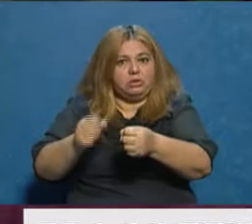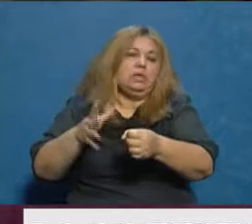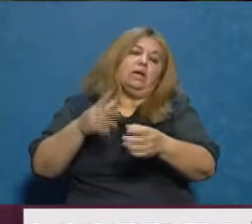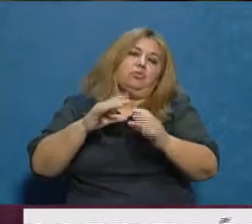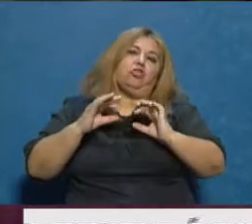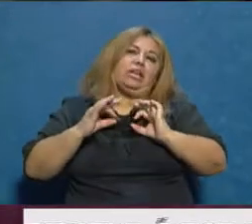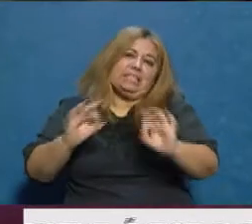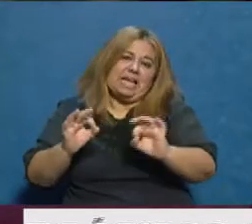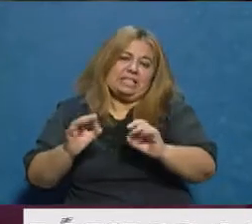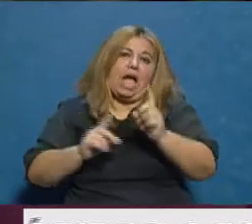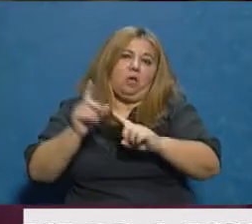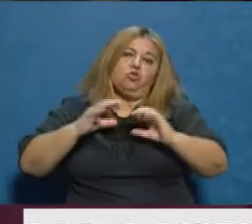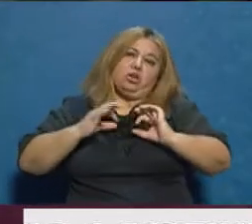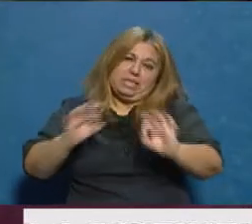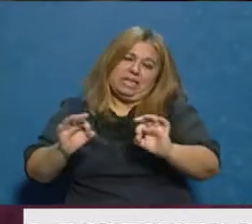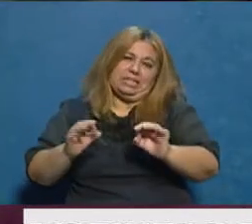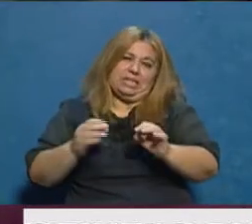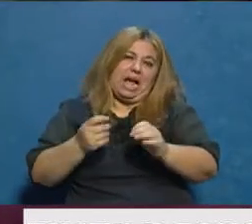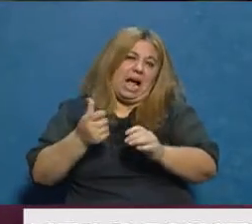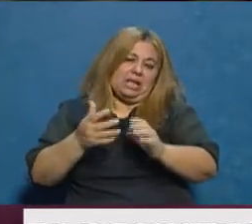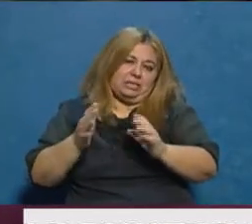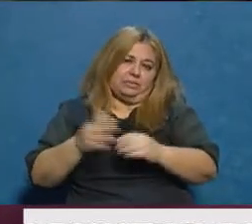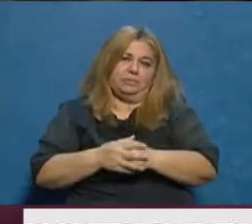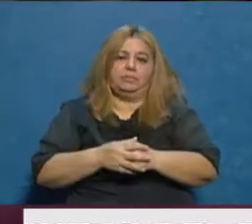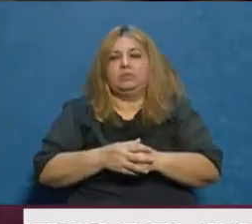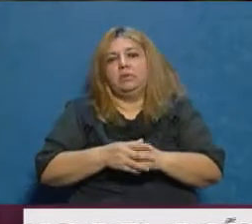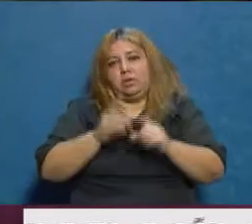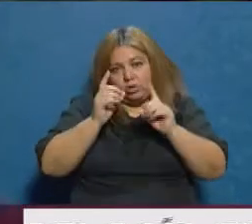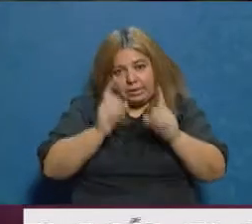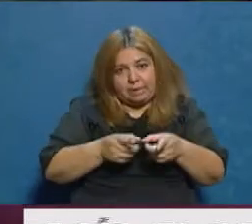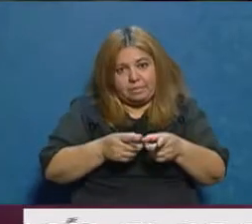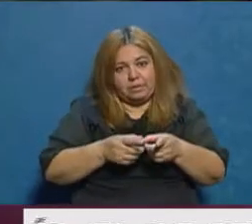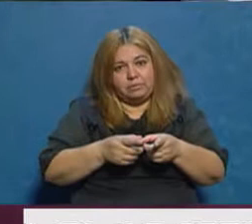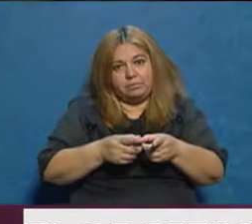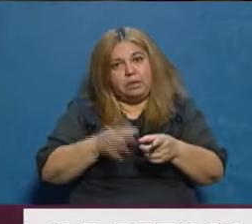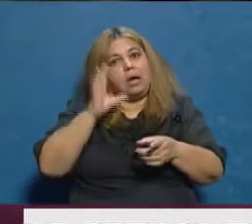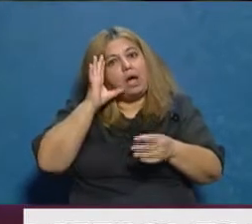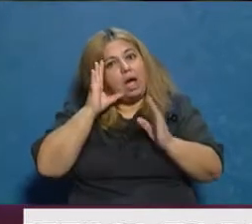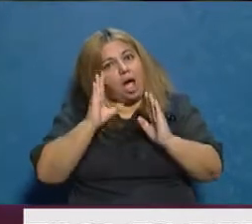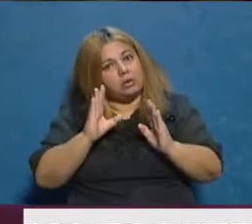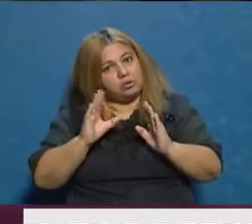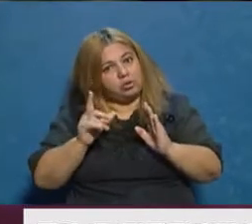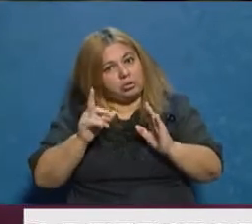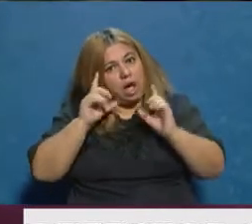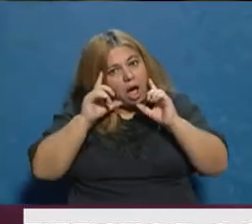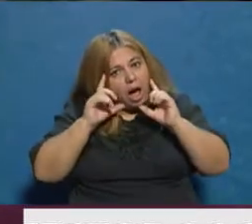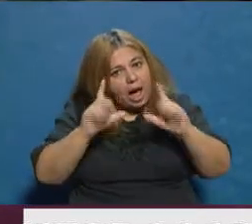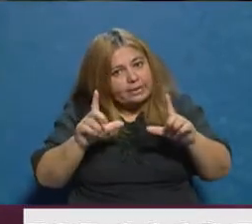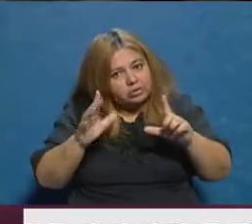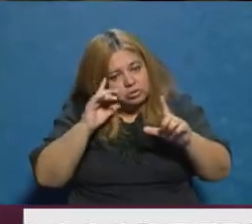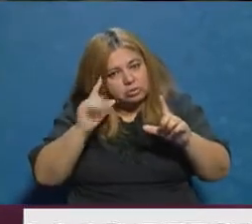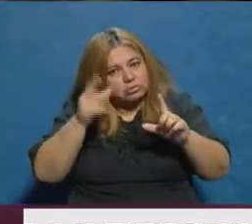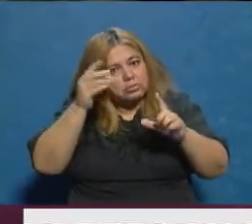porque hay muchos que le han dado licencia y algunos, y esto también hay que tenerlo en cuenta, muchas empresas estaban pensando,